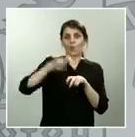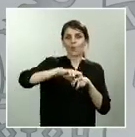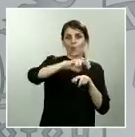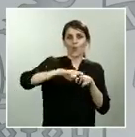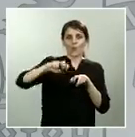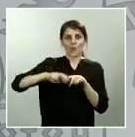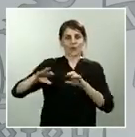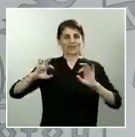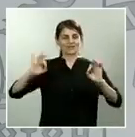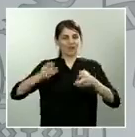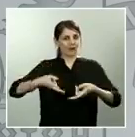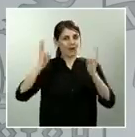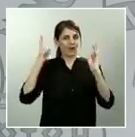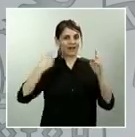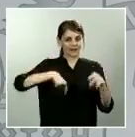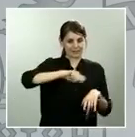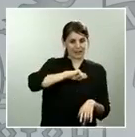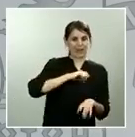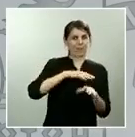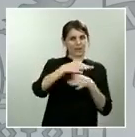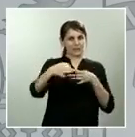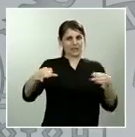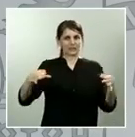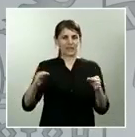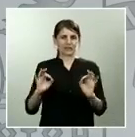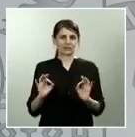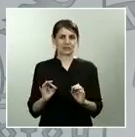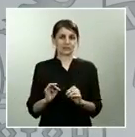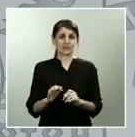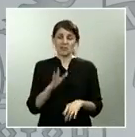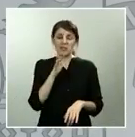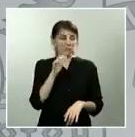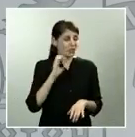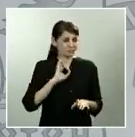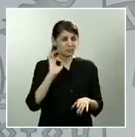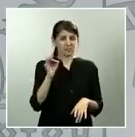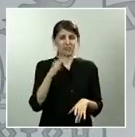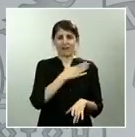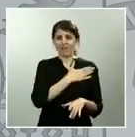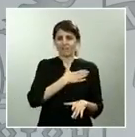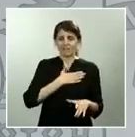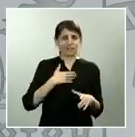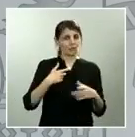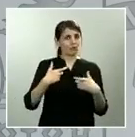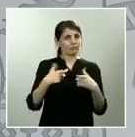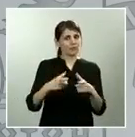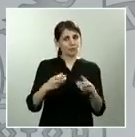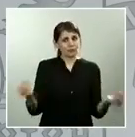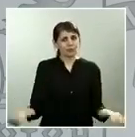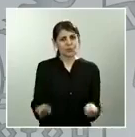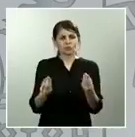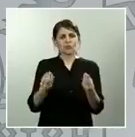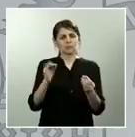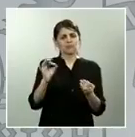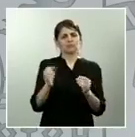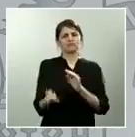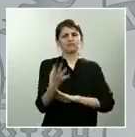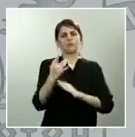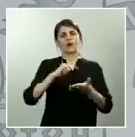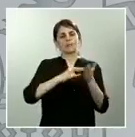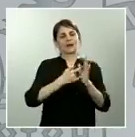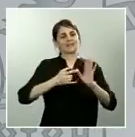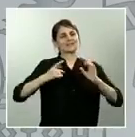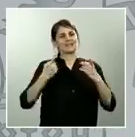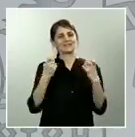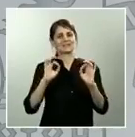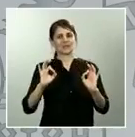pondremos en marcha los planes necesarios que tendrán una financiación que contará con diferentes instrumentos uno de ellos puede